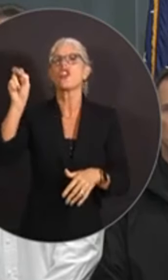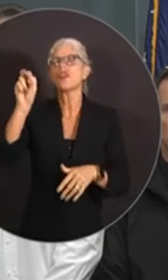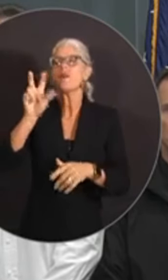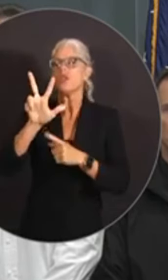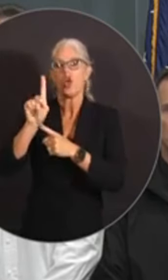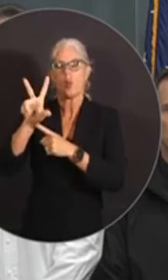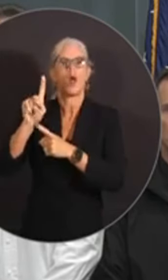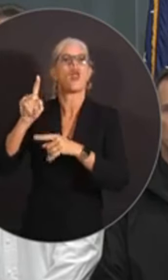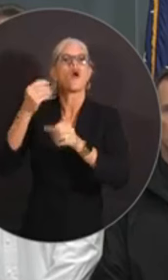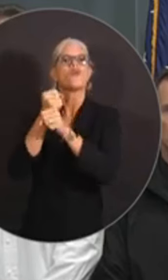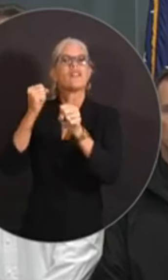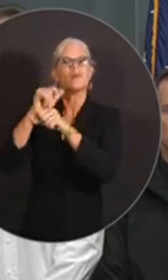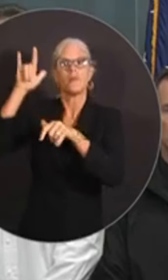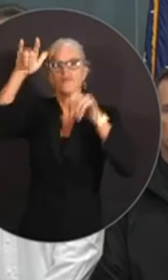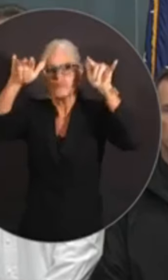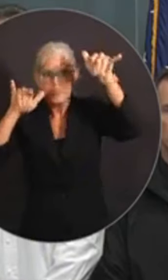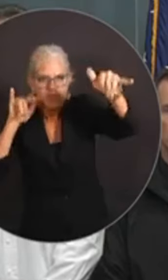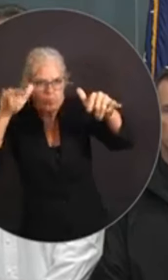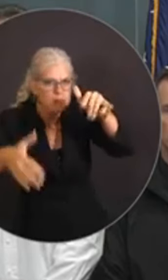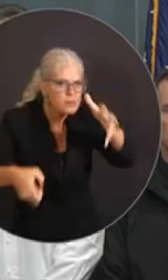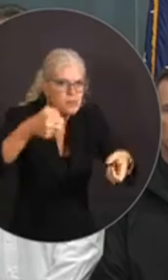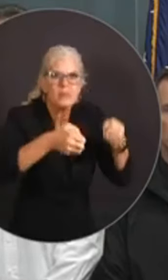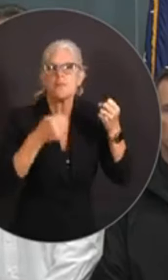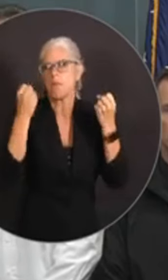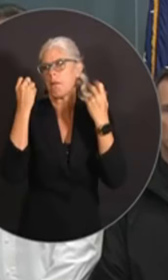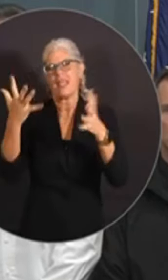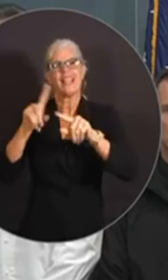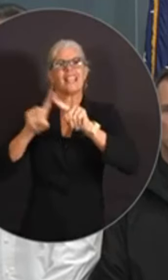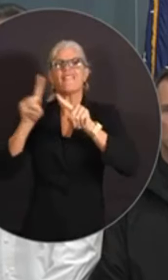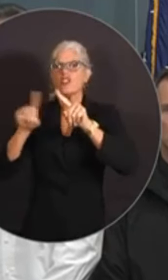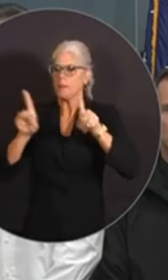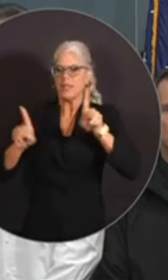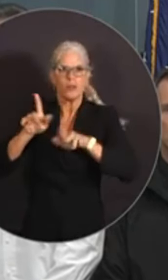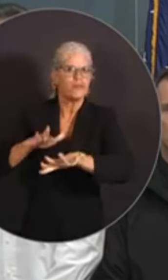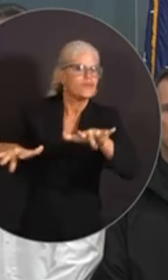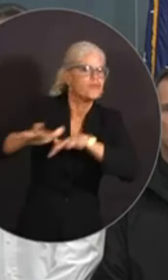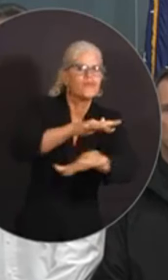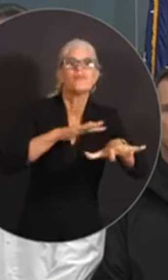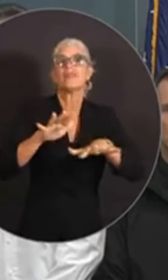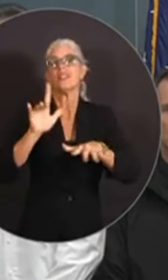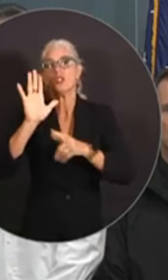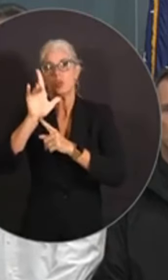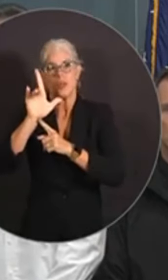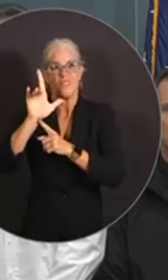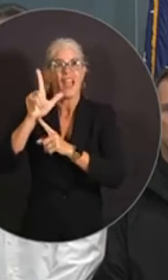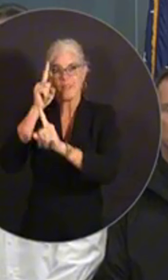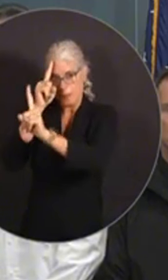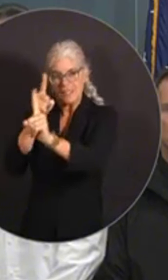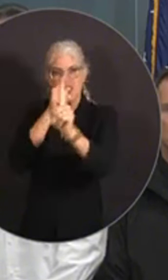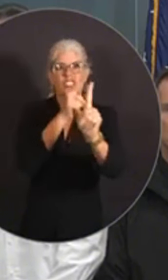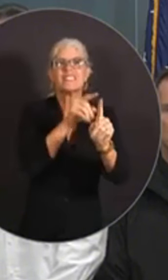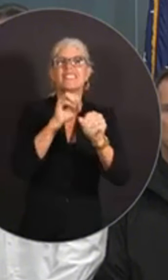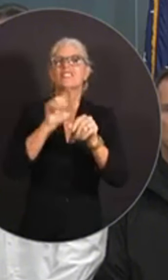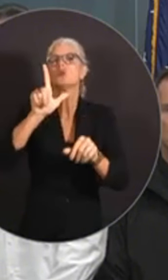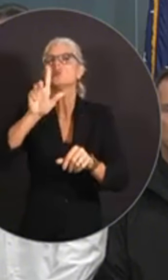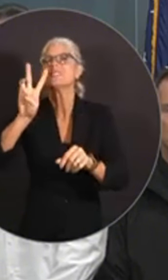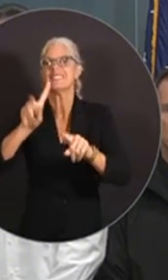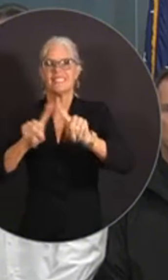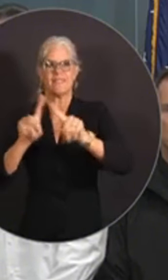operaciones de rescate aéreo y cientos de rescates en 26 condados.